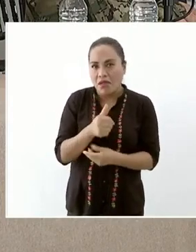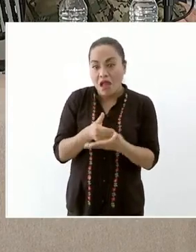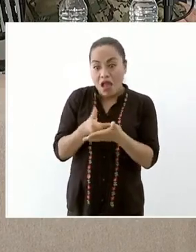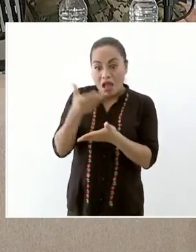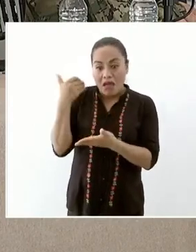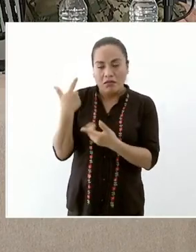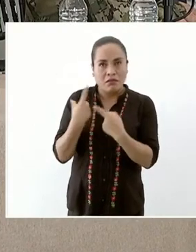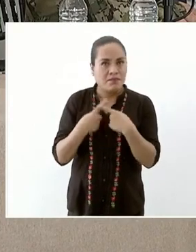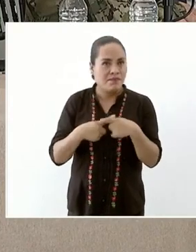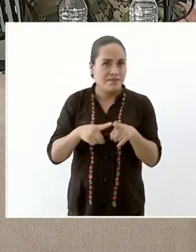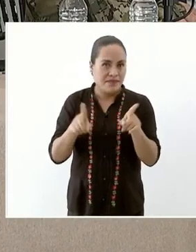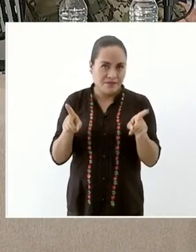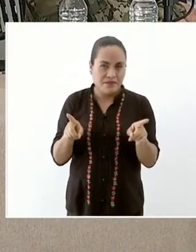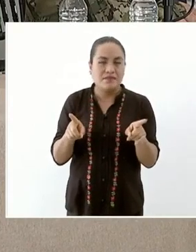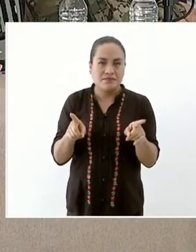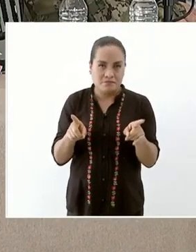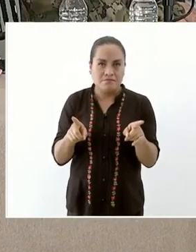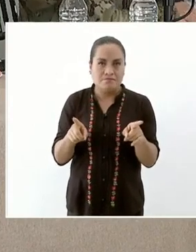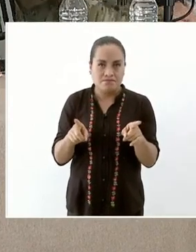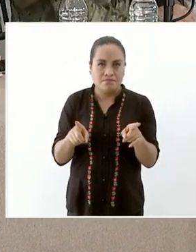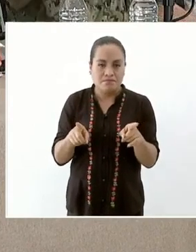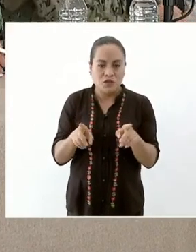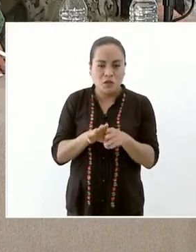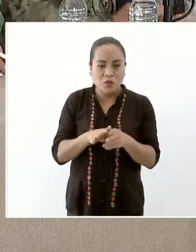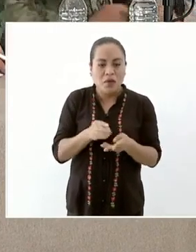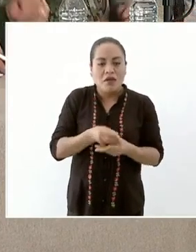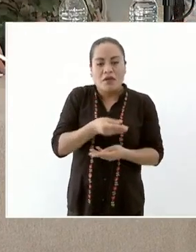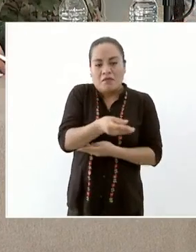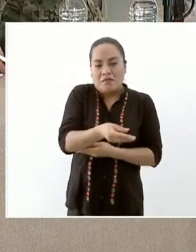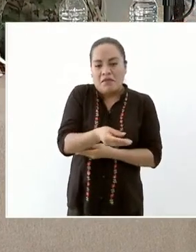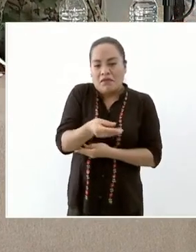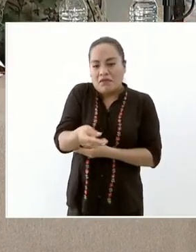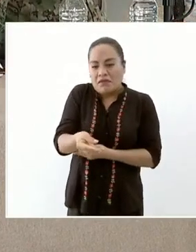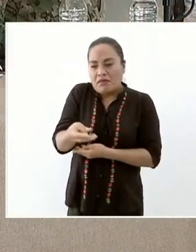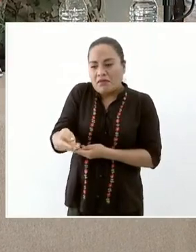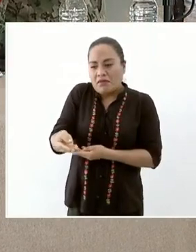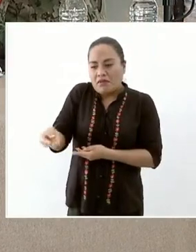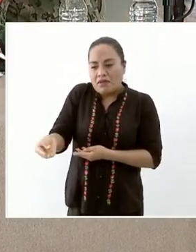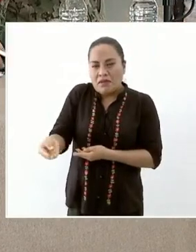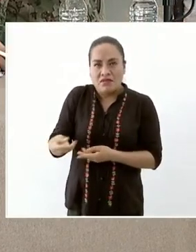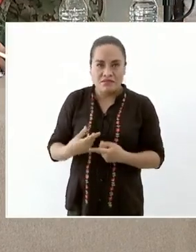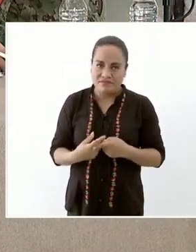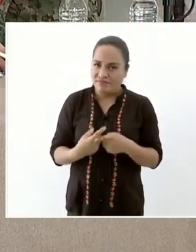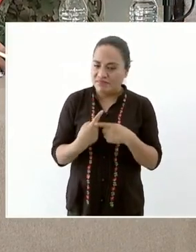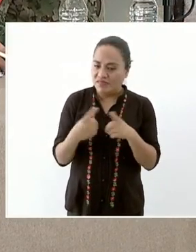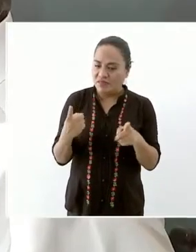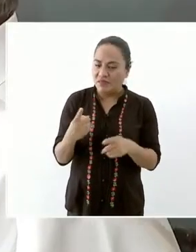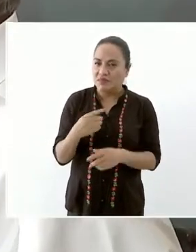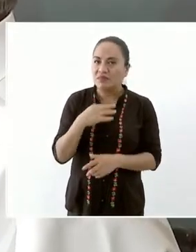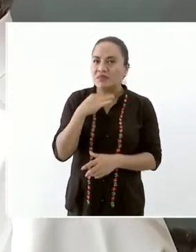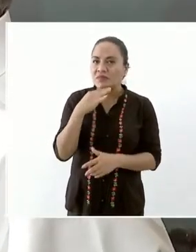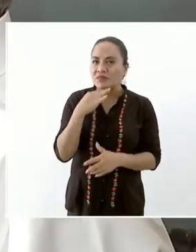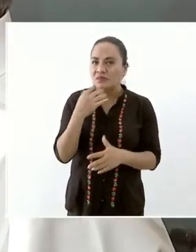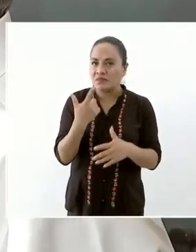de la intermediación de la corrupción